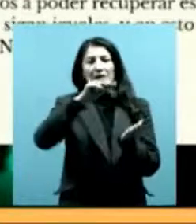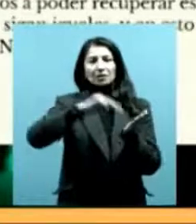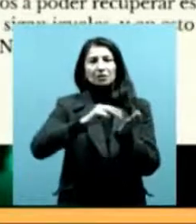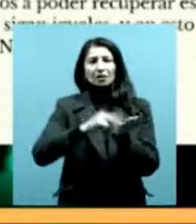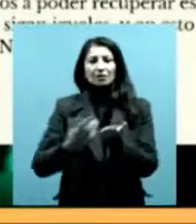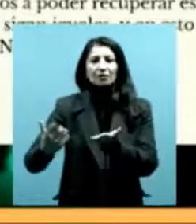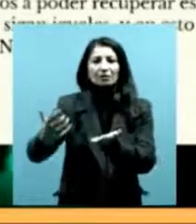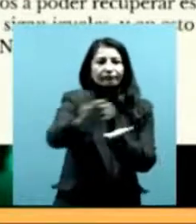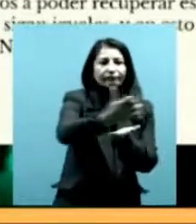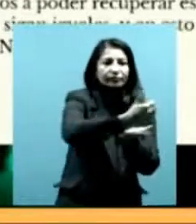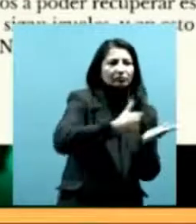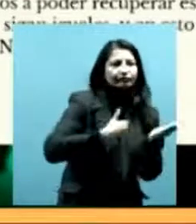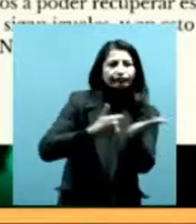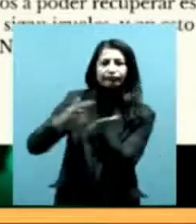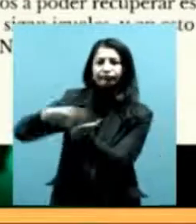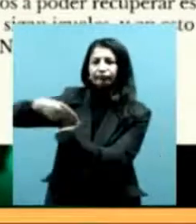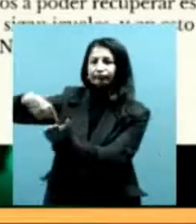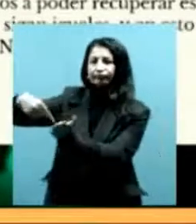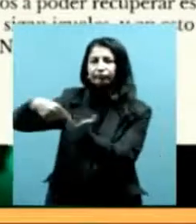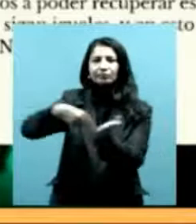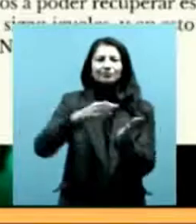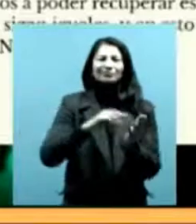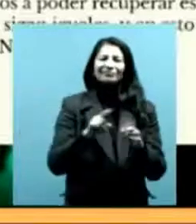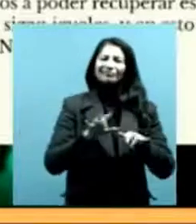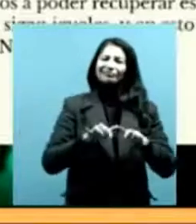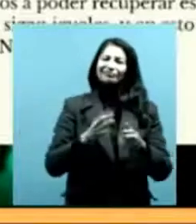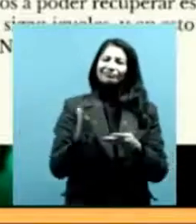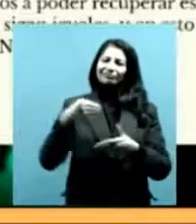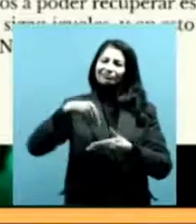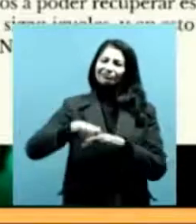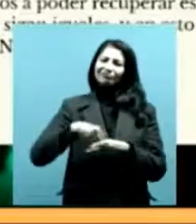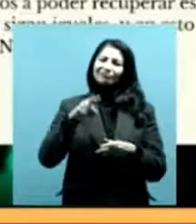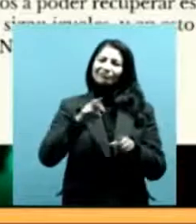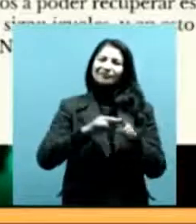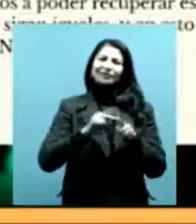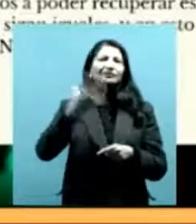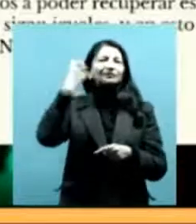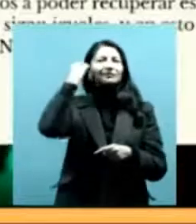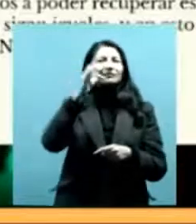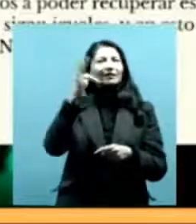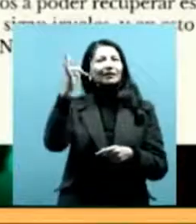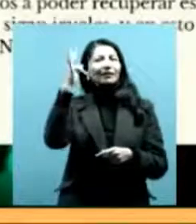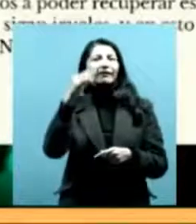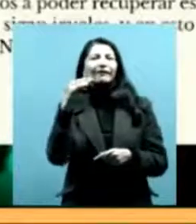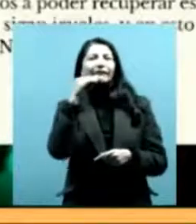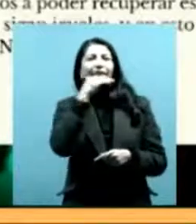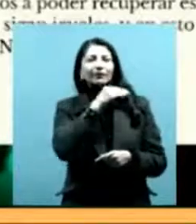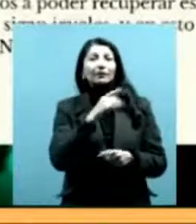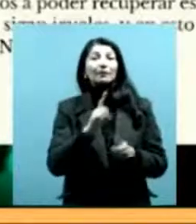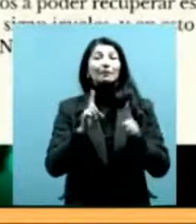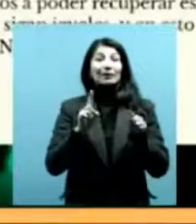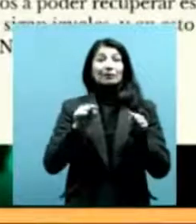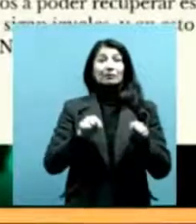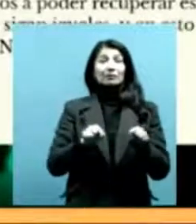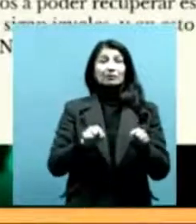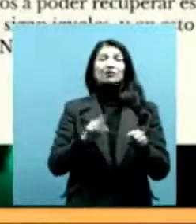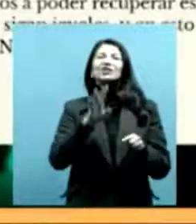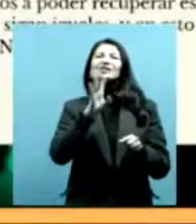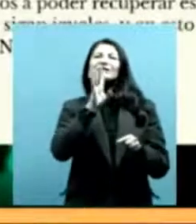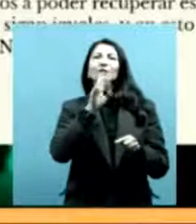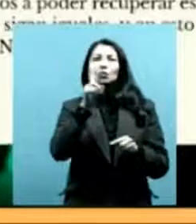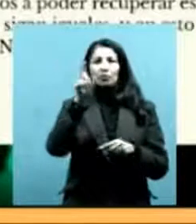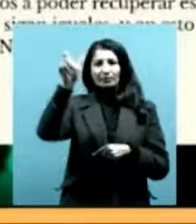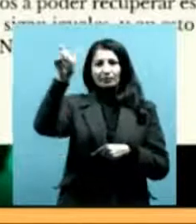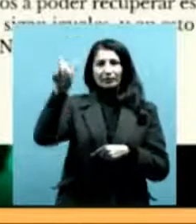Bien, César Nahualquier dice, los comerciantes consideraron como puestero a la gente de la zona. El casen, un bolichero, un